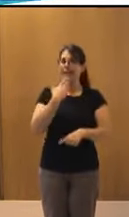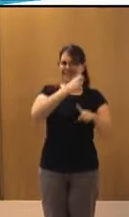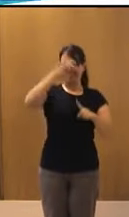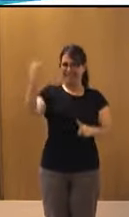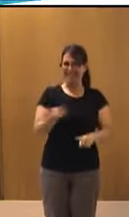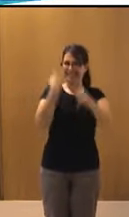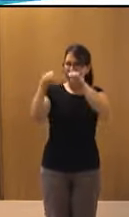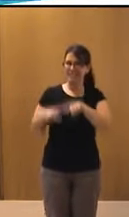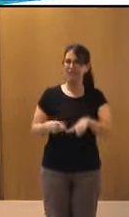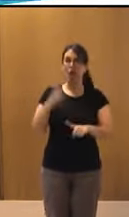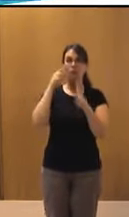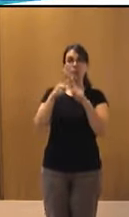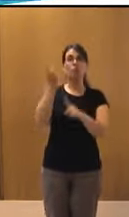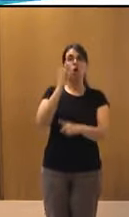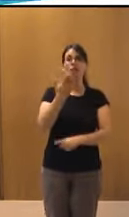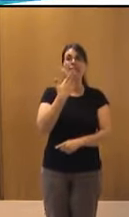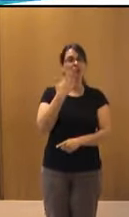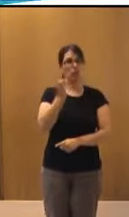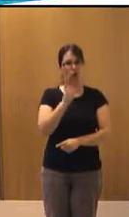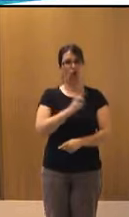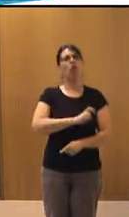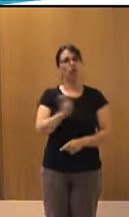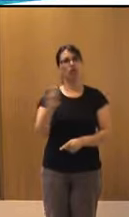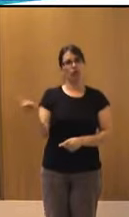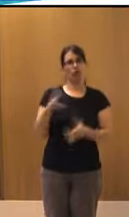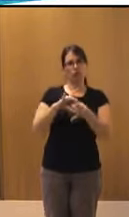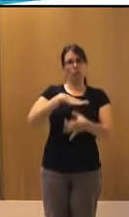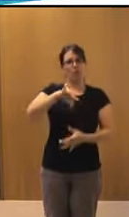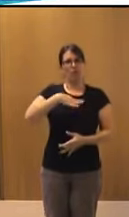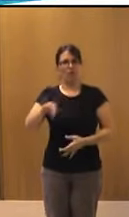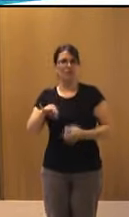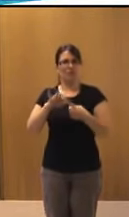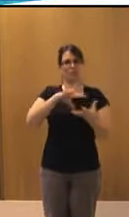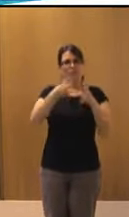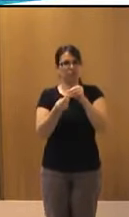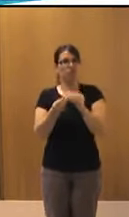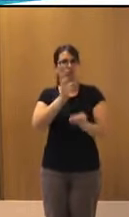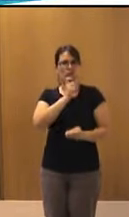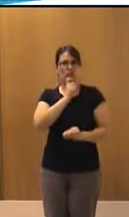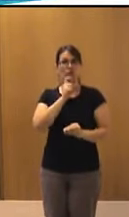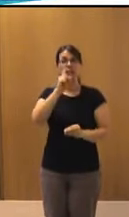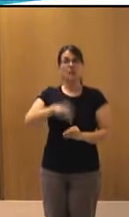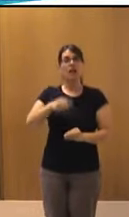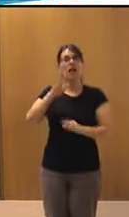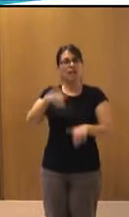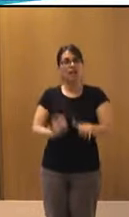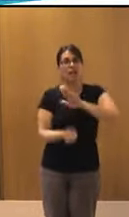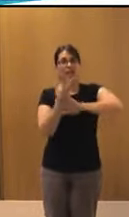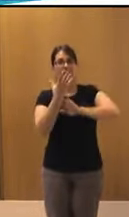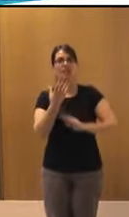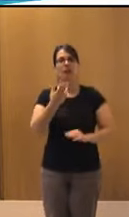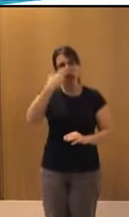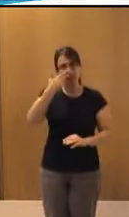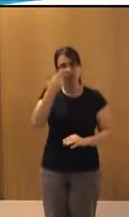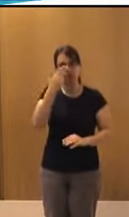que los videojuegos actualmente tienen muchísimas aplicaciones y que además han suscitado interés entre personas de muy